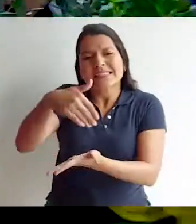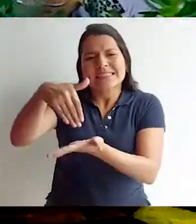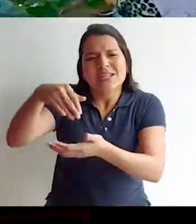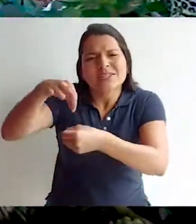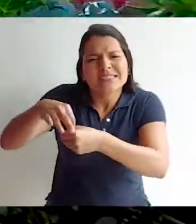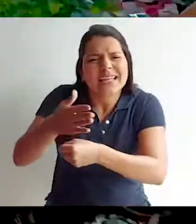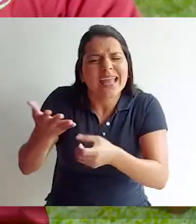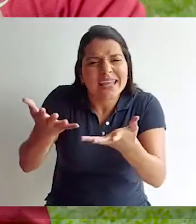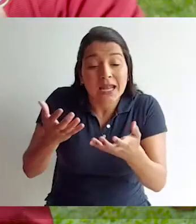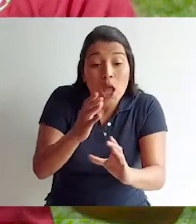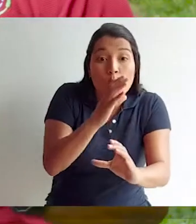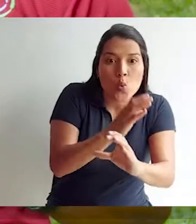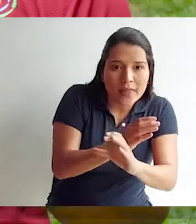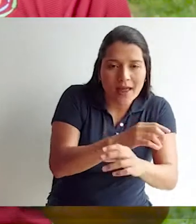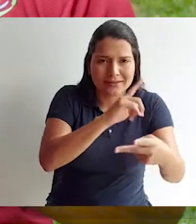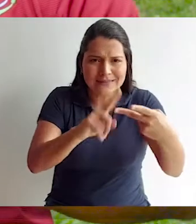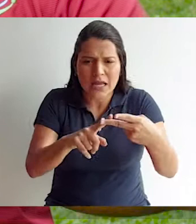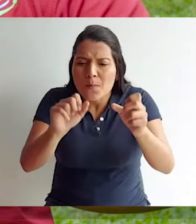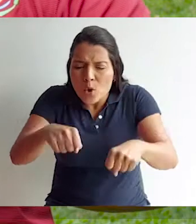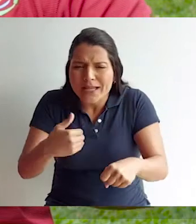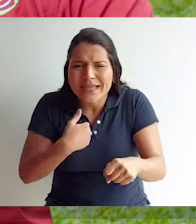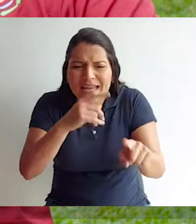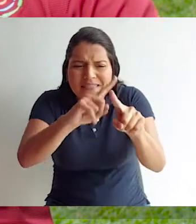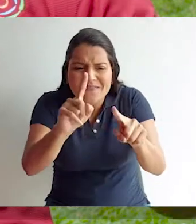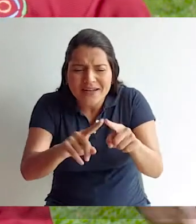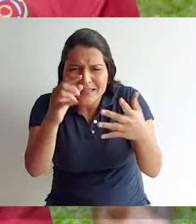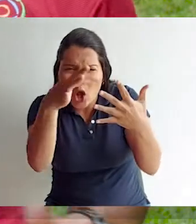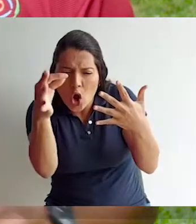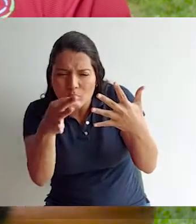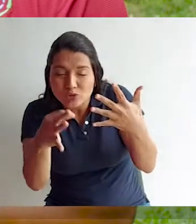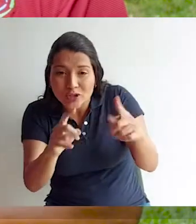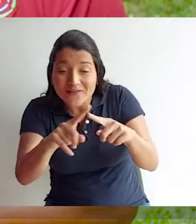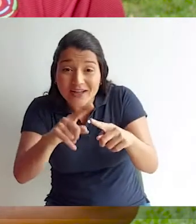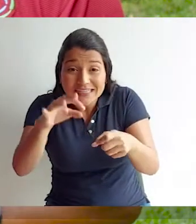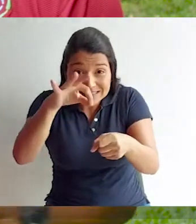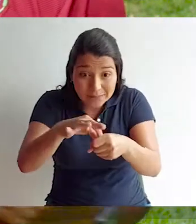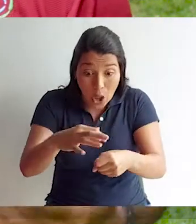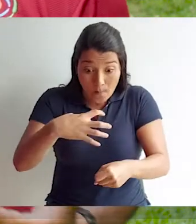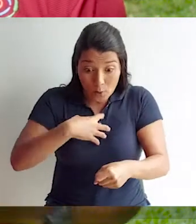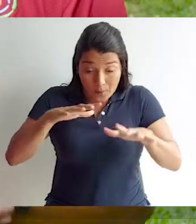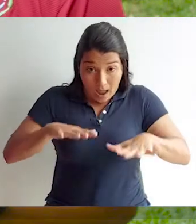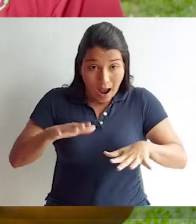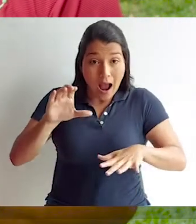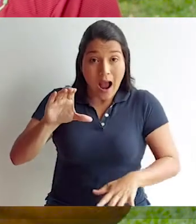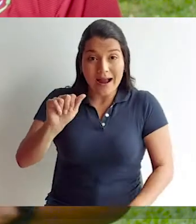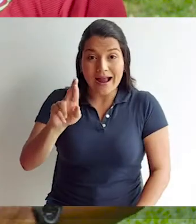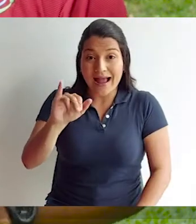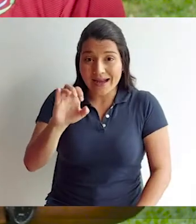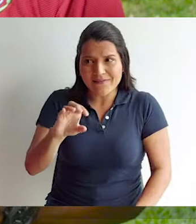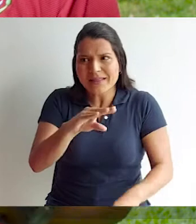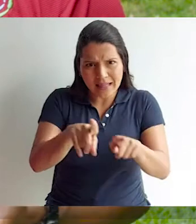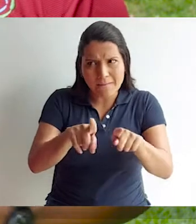El banco lo que viene a hacer es una conservación y un catálogo disponible de muchas especies de semillas autóctonas acá del Caribe